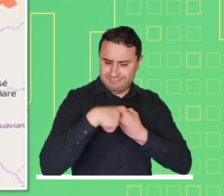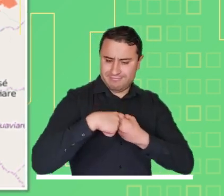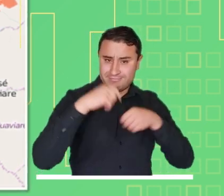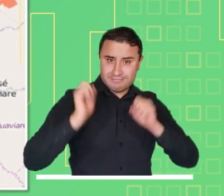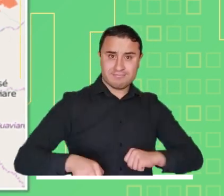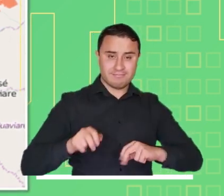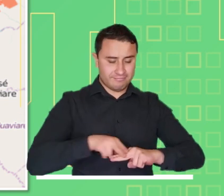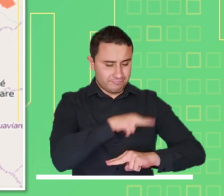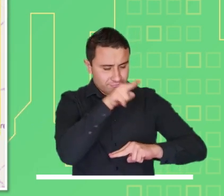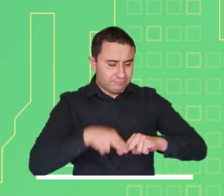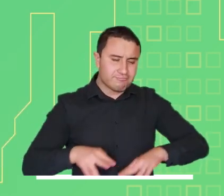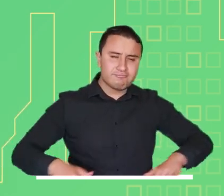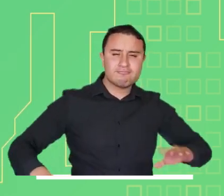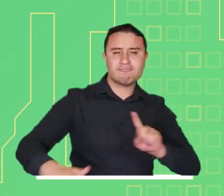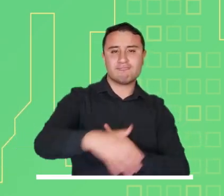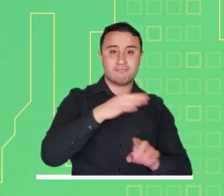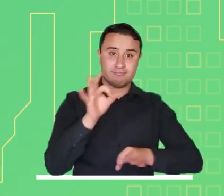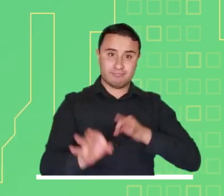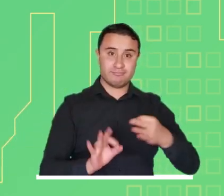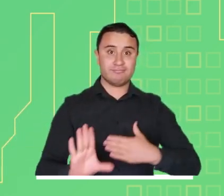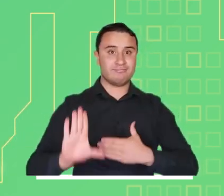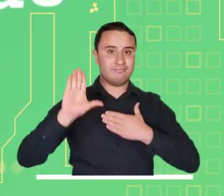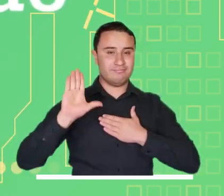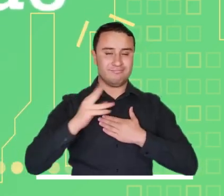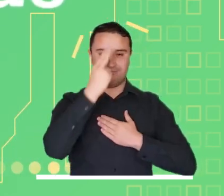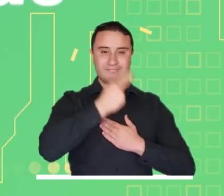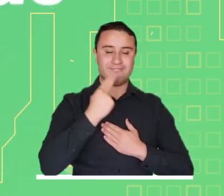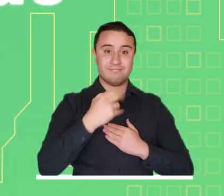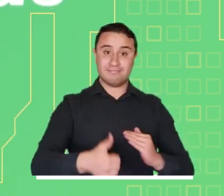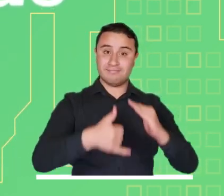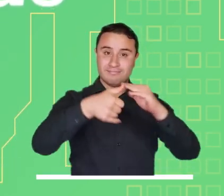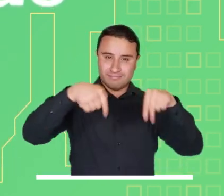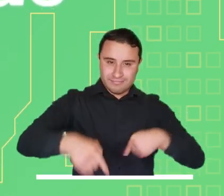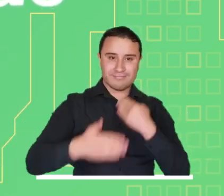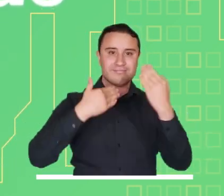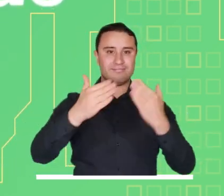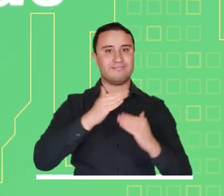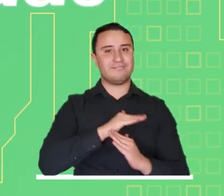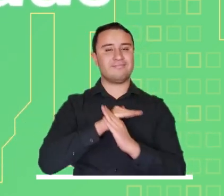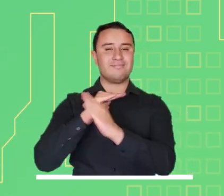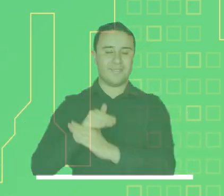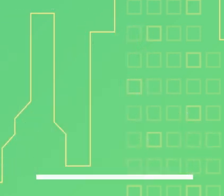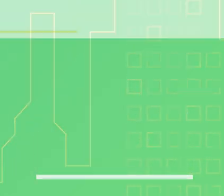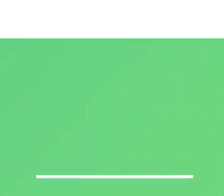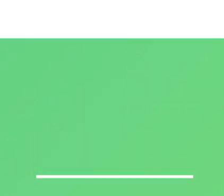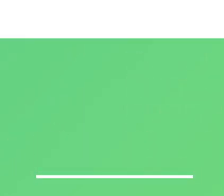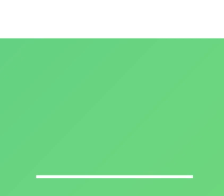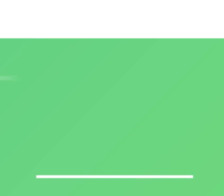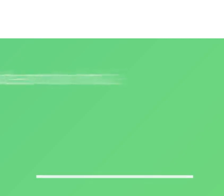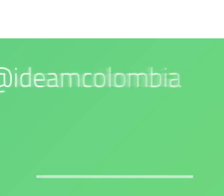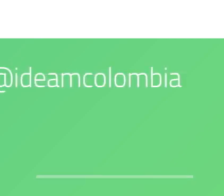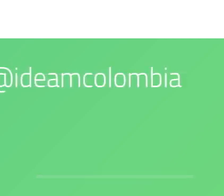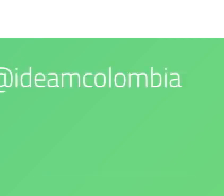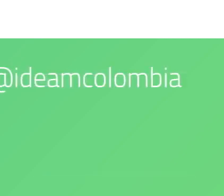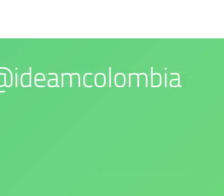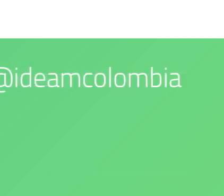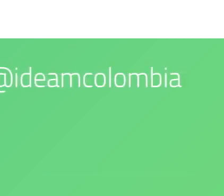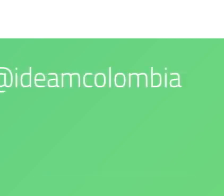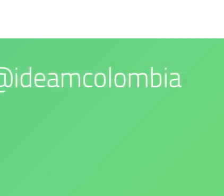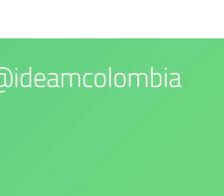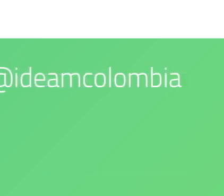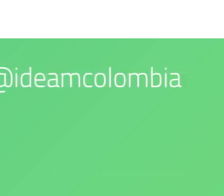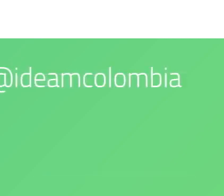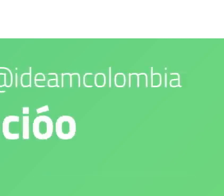ahora. Que sigan disfrutando su domingo. Los esperamos en nuestras redes sociales. Nuestro compromiso es con el medio